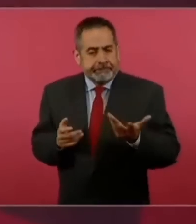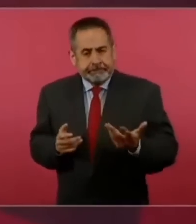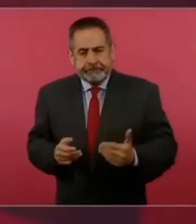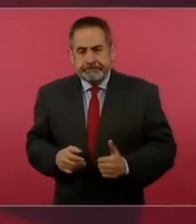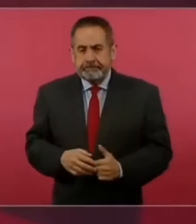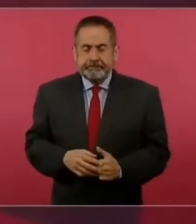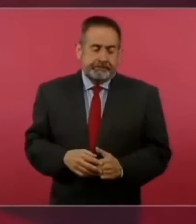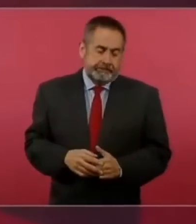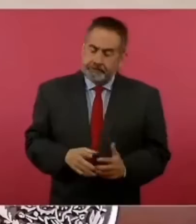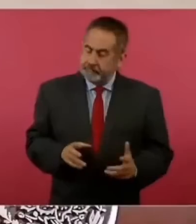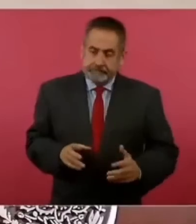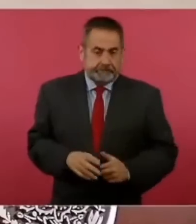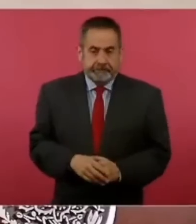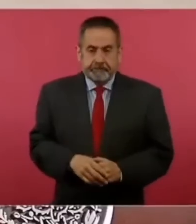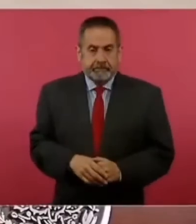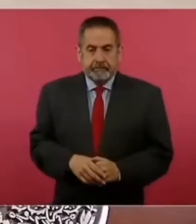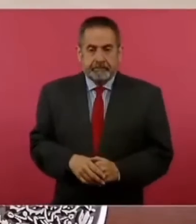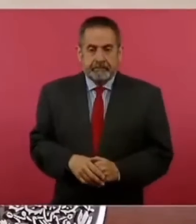ahí sí que